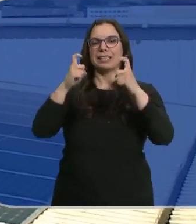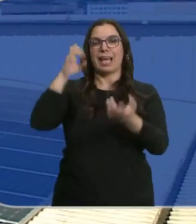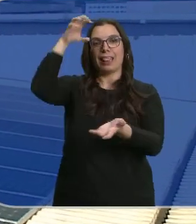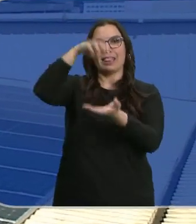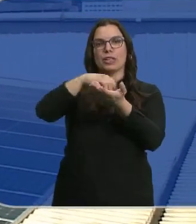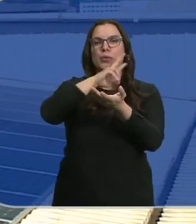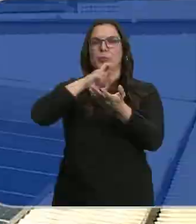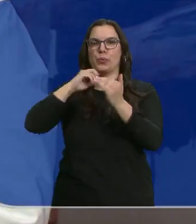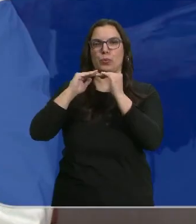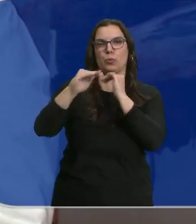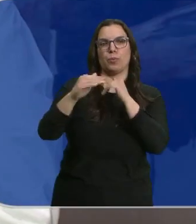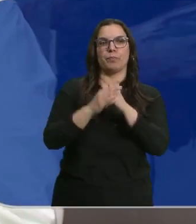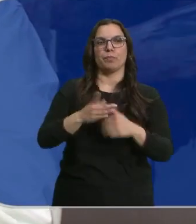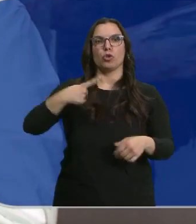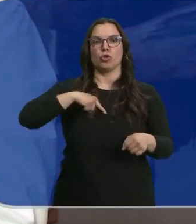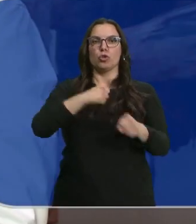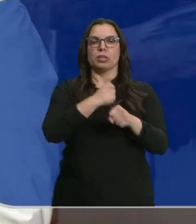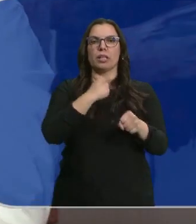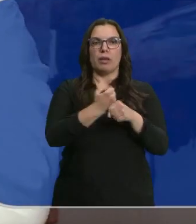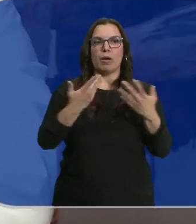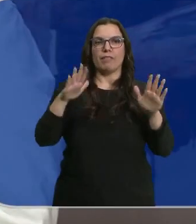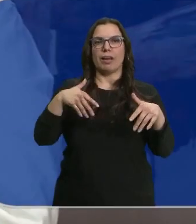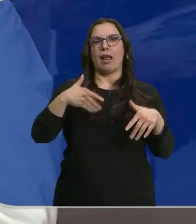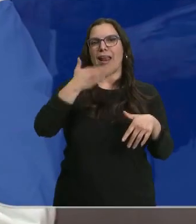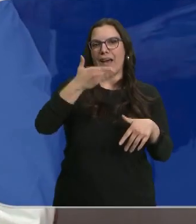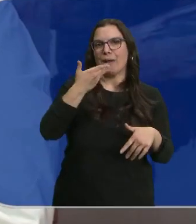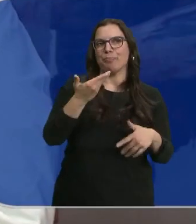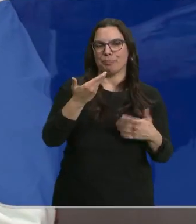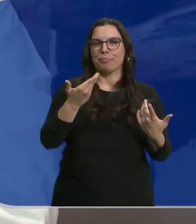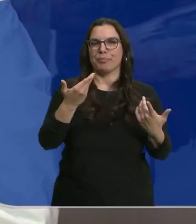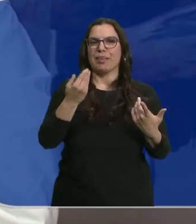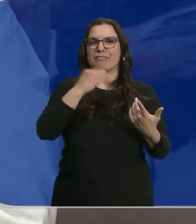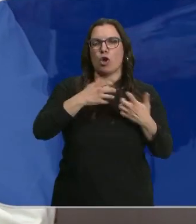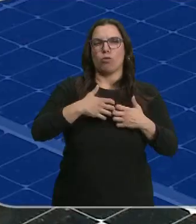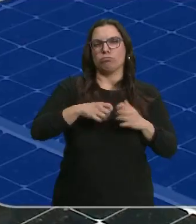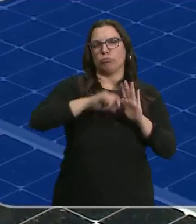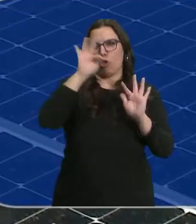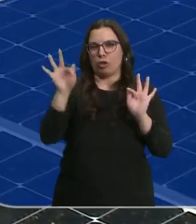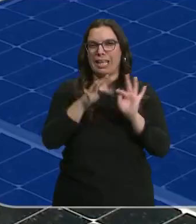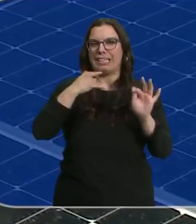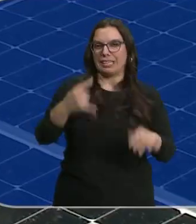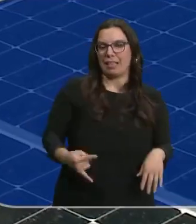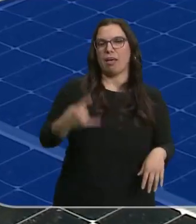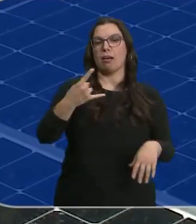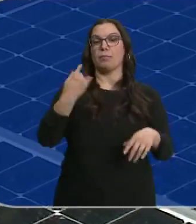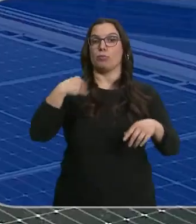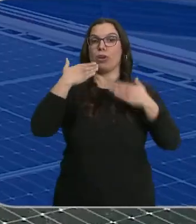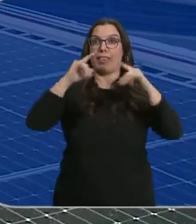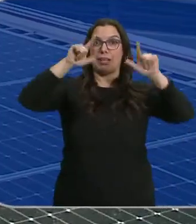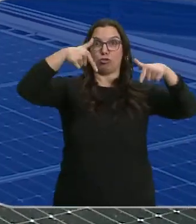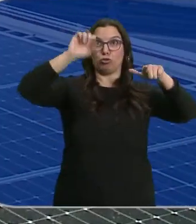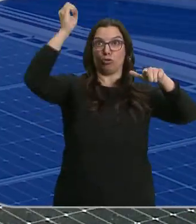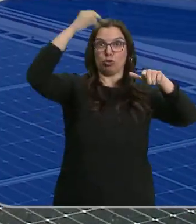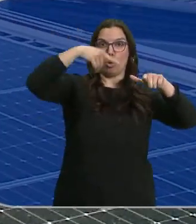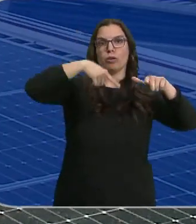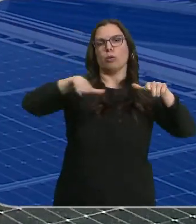de sus instalaciones. Nuestra actividad, pues hombre, al final son cámaras y todo, están todo el día funcionando. Con ellas cubren parte de la energía que